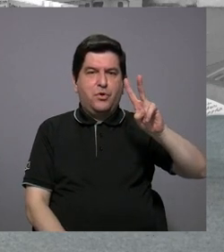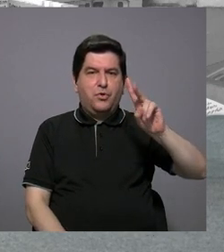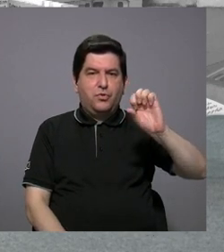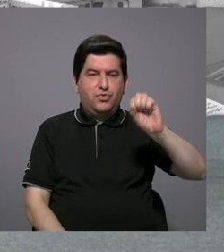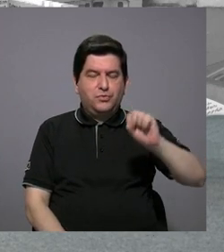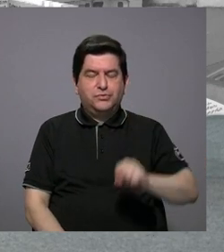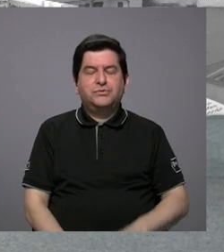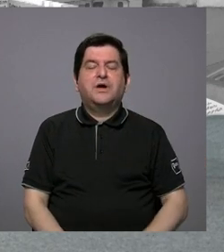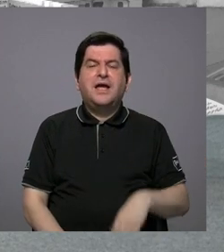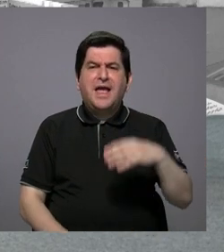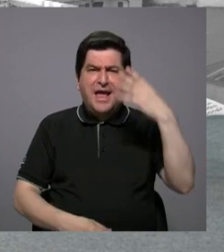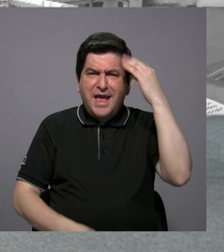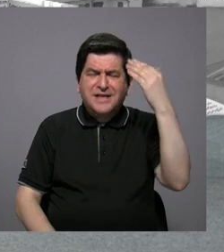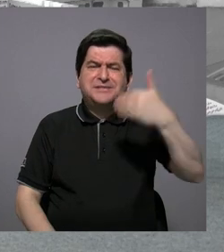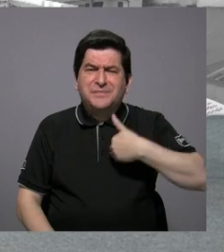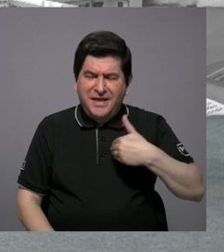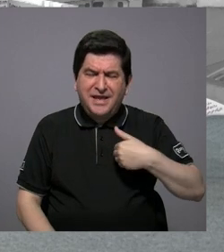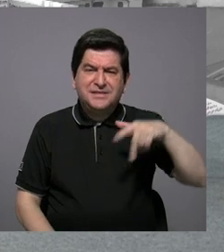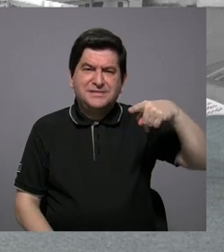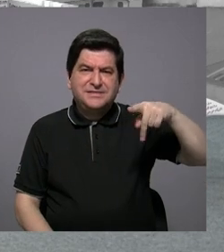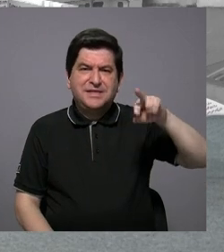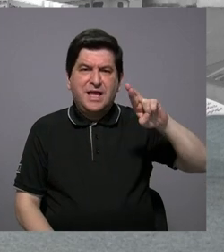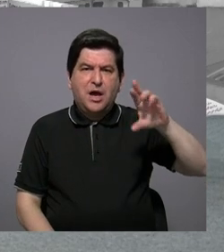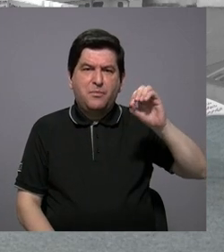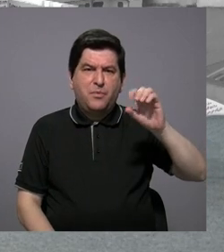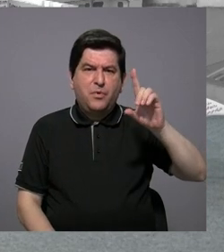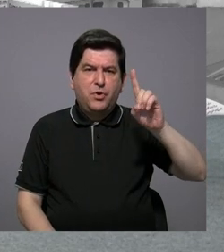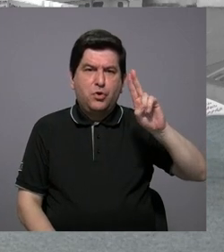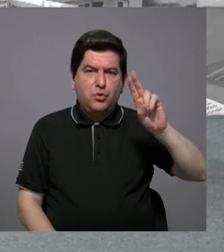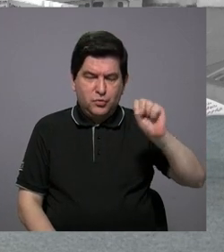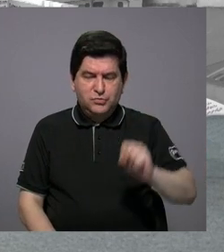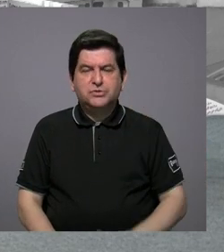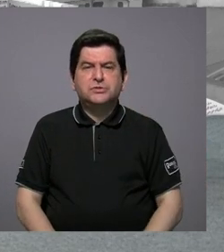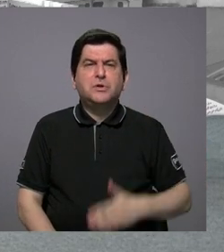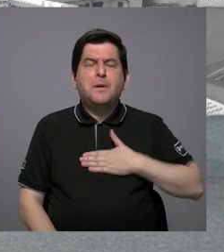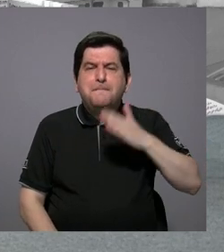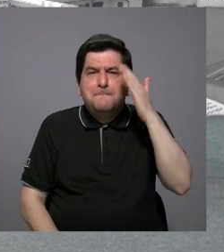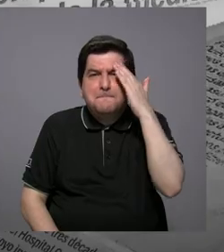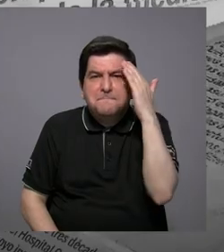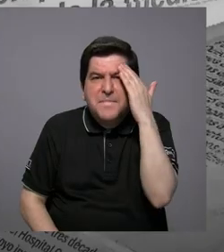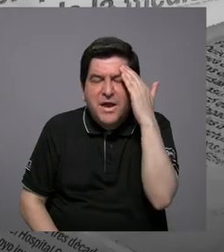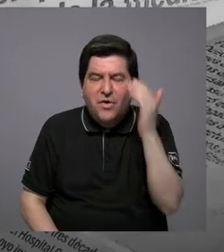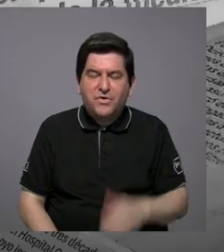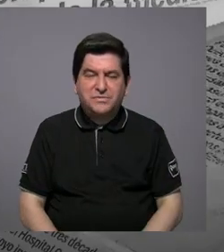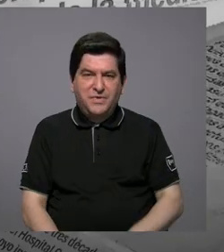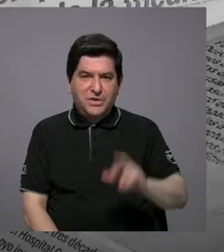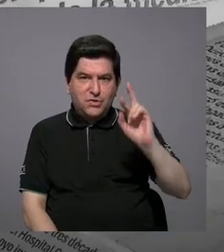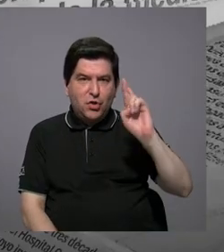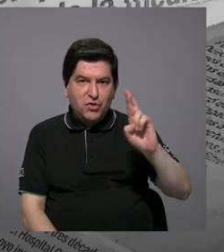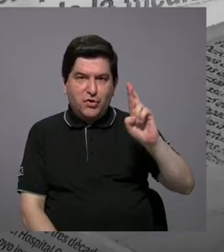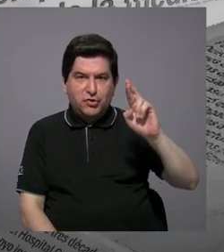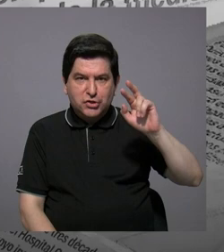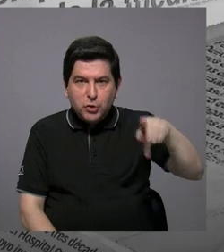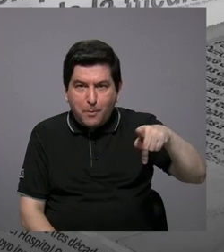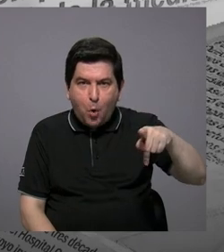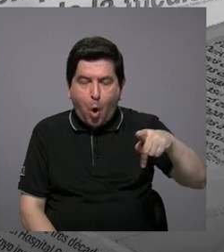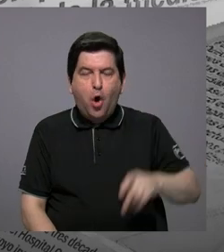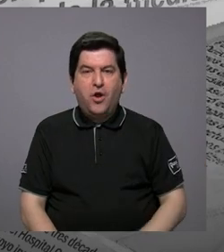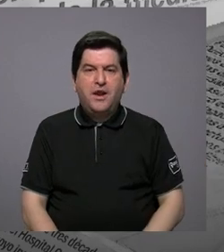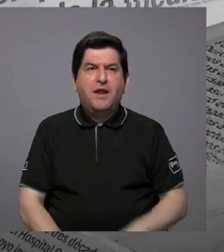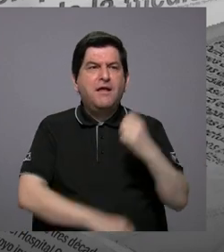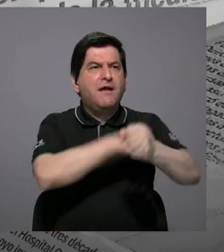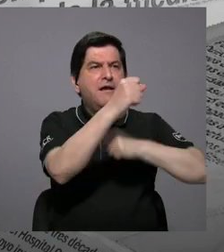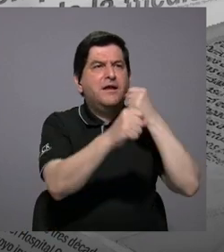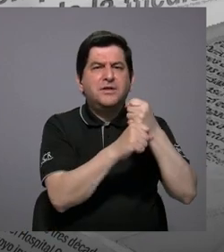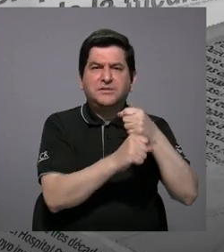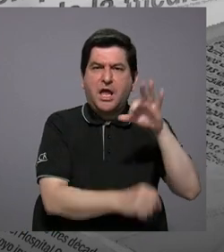una gran experiencia, de hecho, mi conocimiento de don Rosendo es cuando en los 90